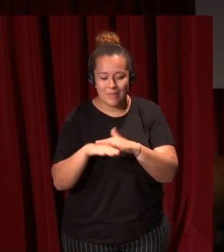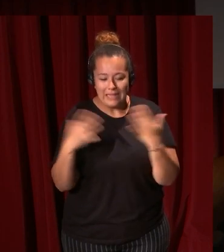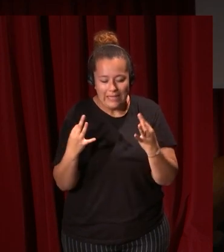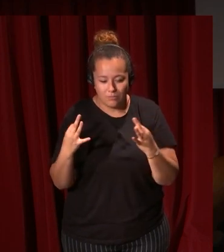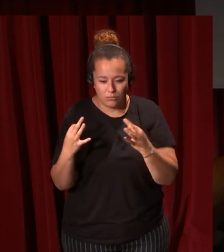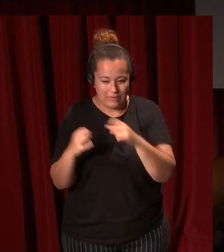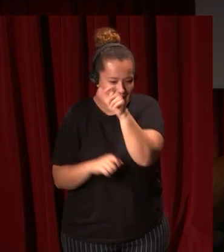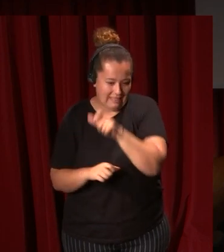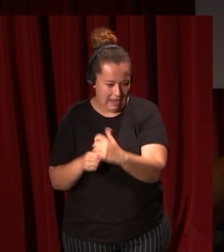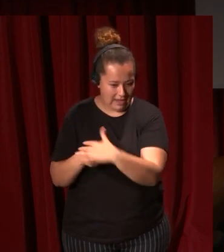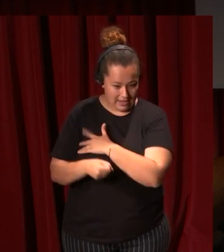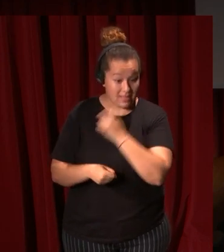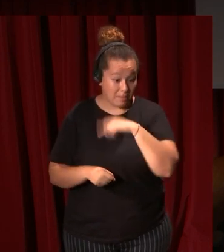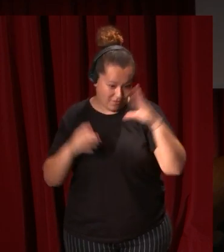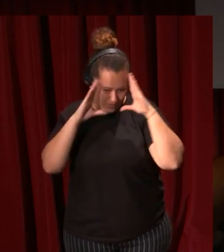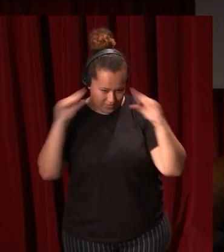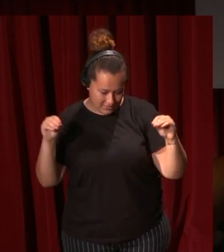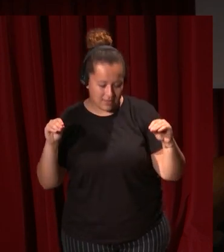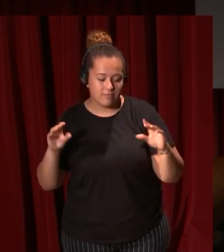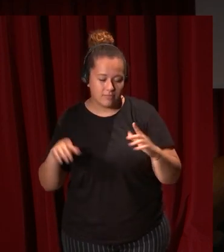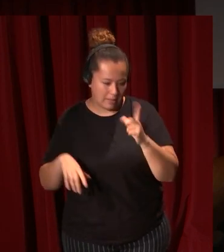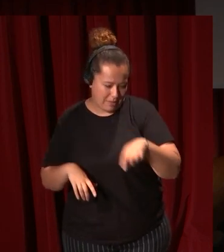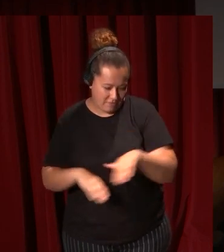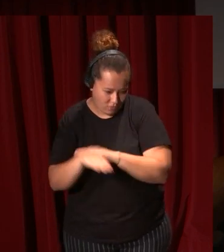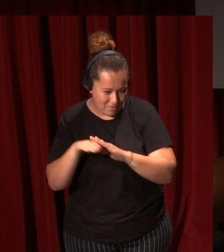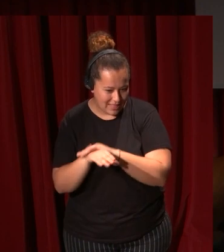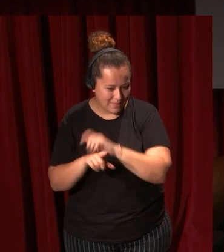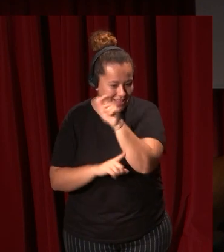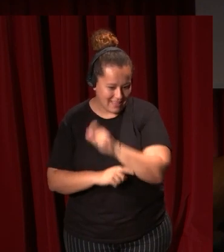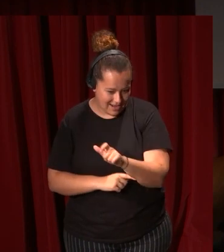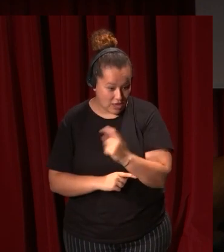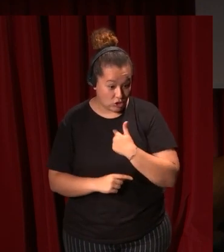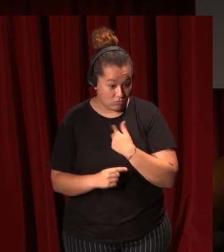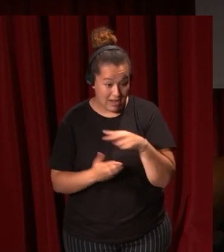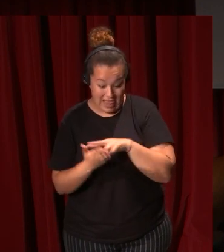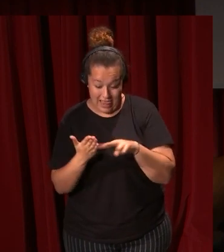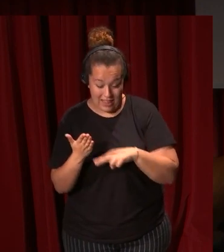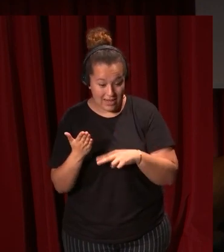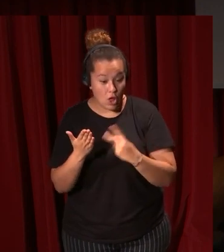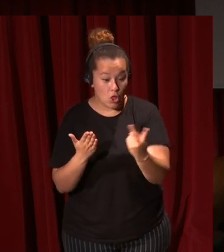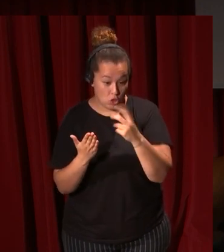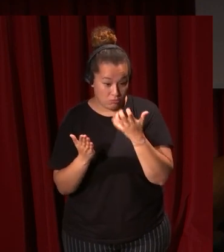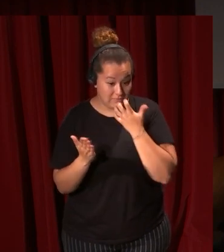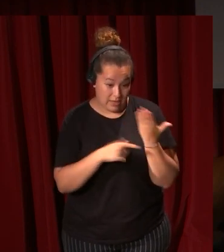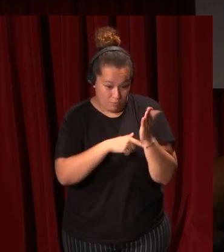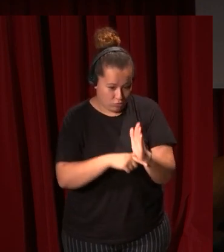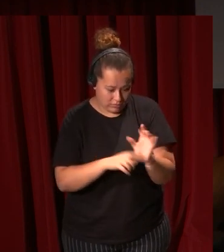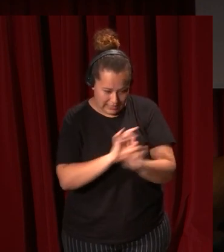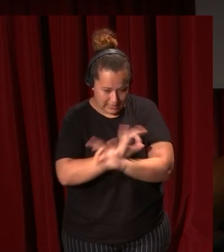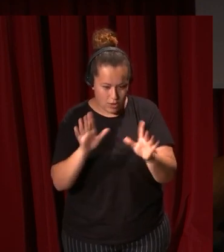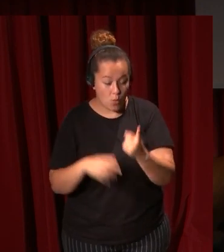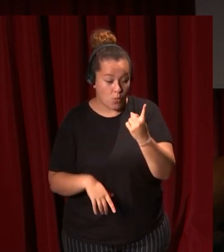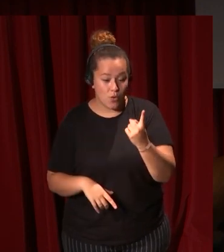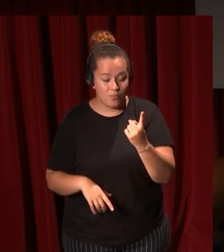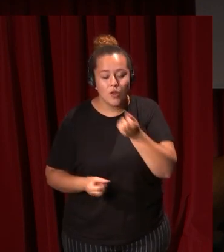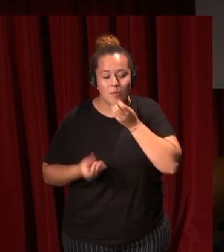italiana también flamenca fundamentalmente italiana y os voy a leer dos ejemplos que lo demuestran bien a las claras uno es un comentario de Felipe